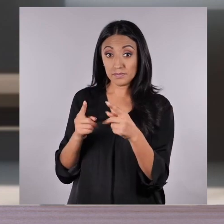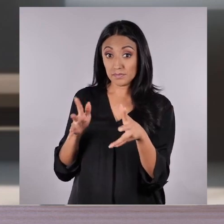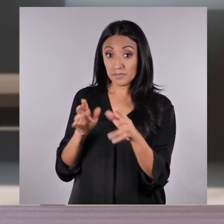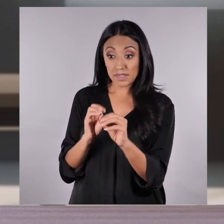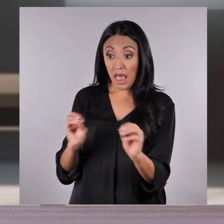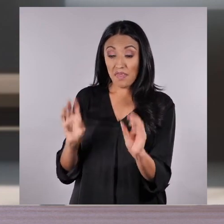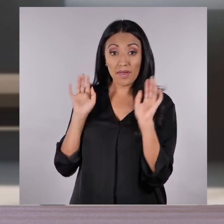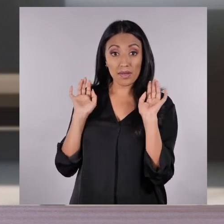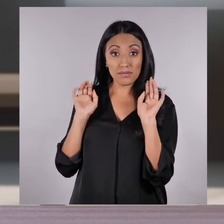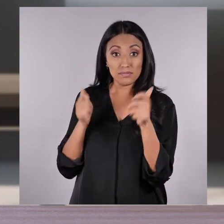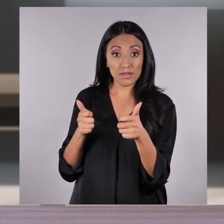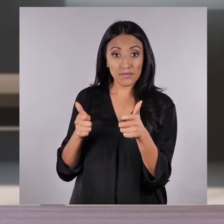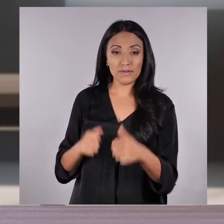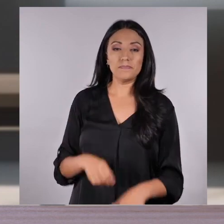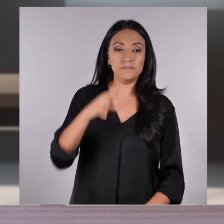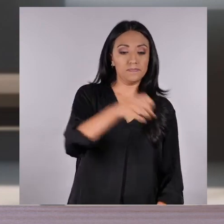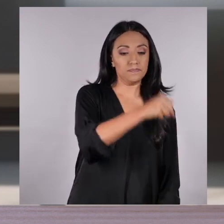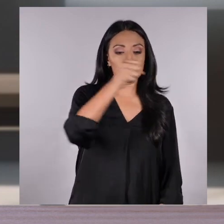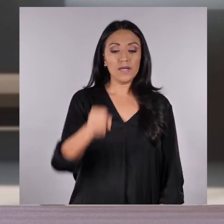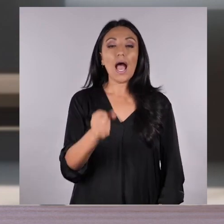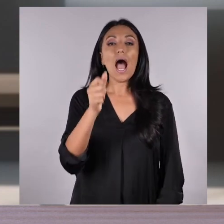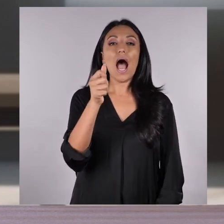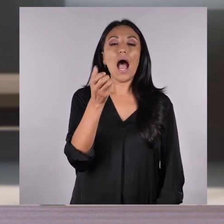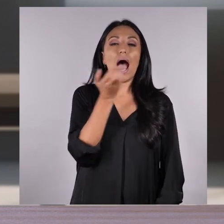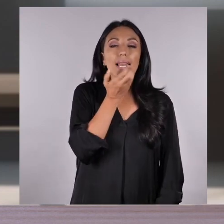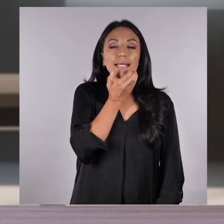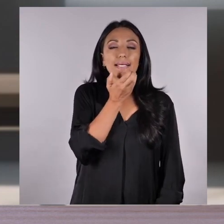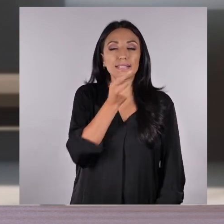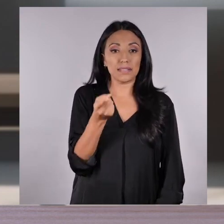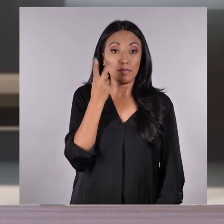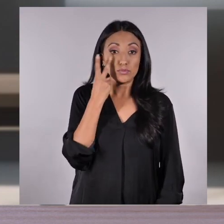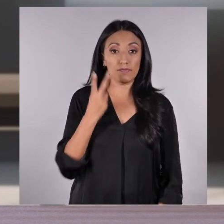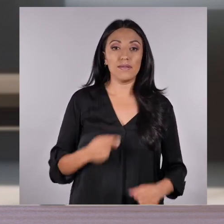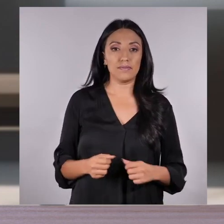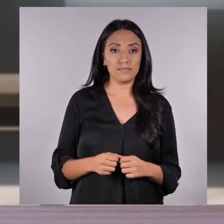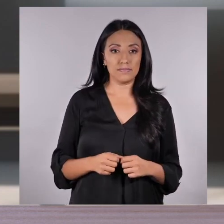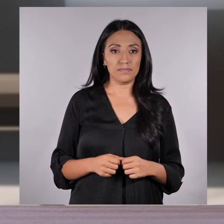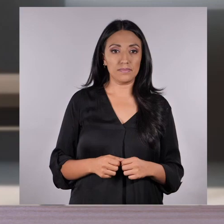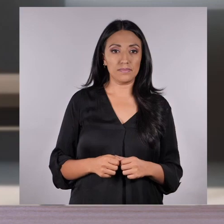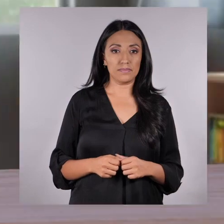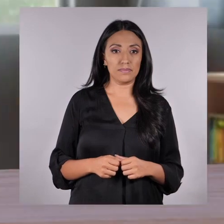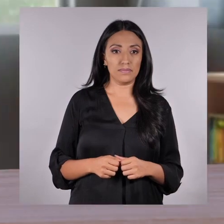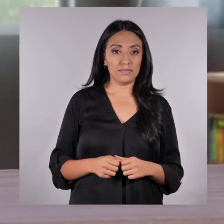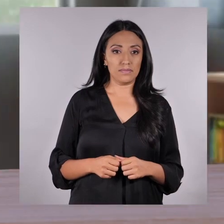¿Ves? No pasa nada. Ahora ponla en el agua caliente, y veamos qué pasa.